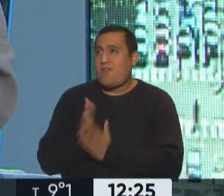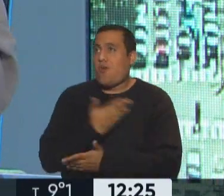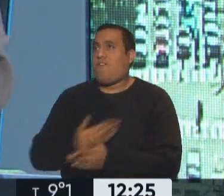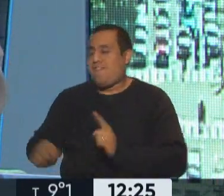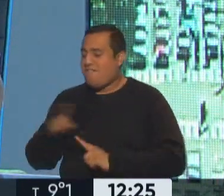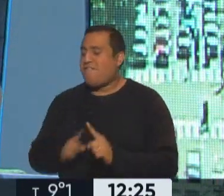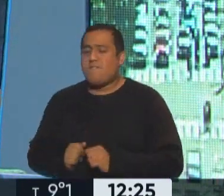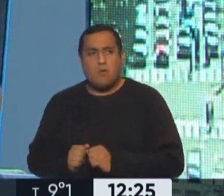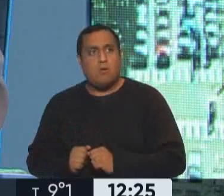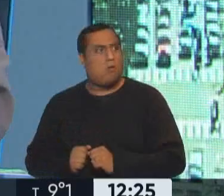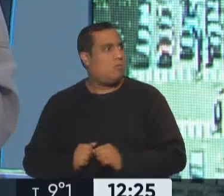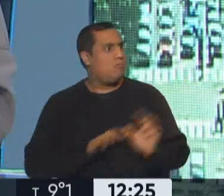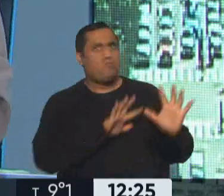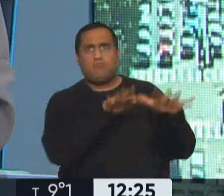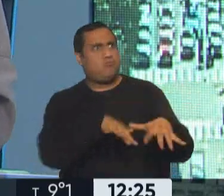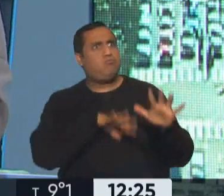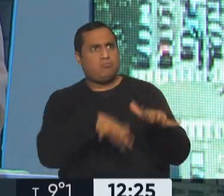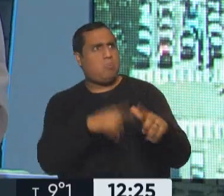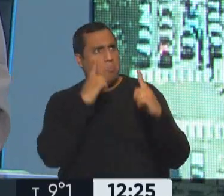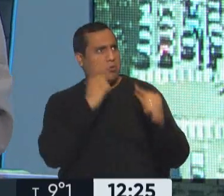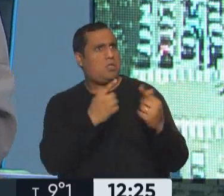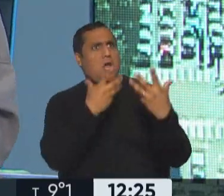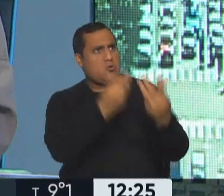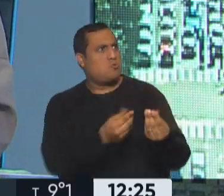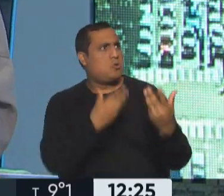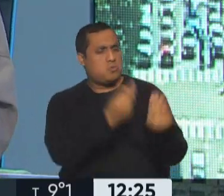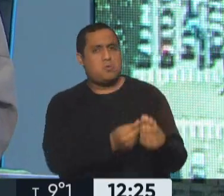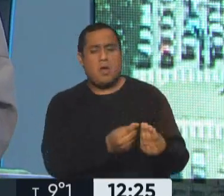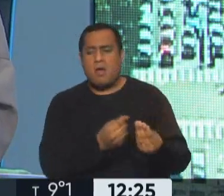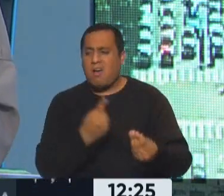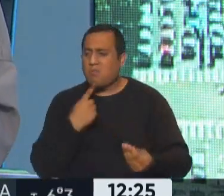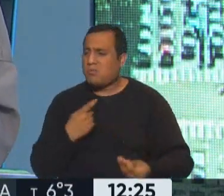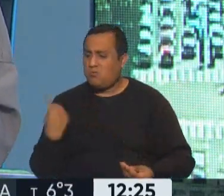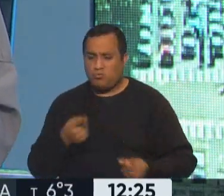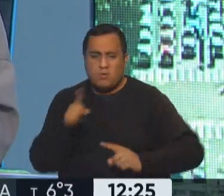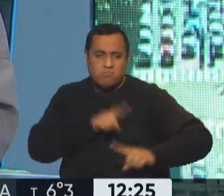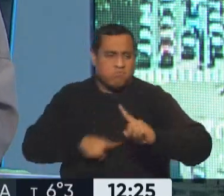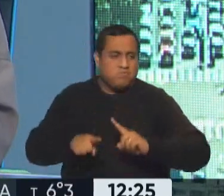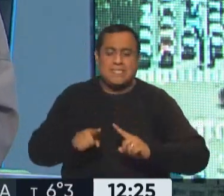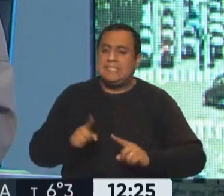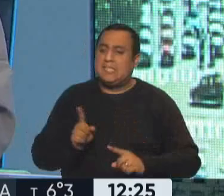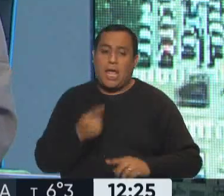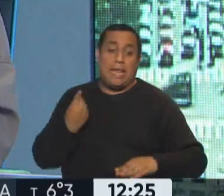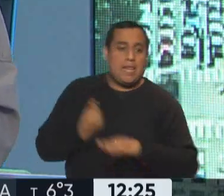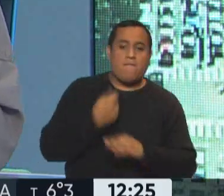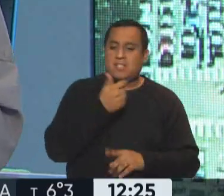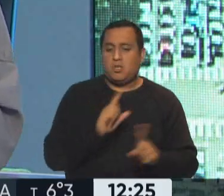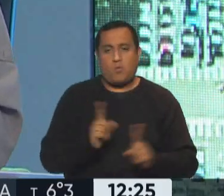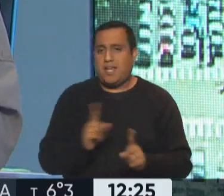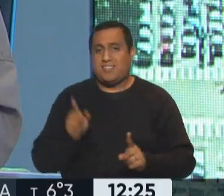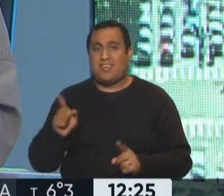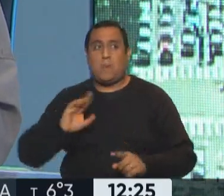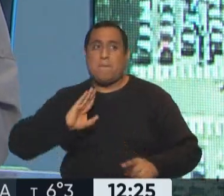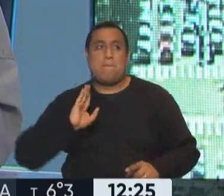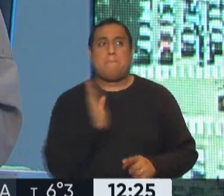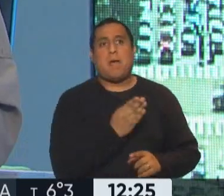cuenta lo que muchas veces dijimos acá, que no están en condiciones de gobernar, que no va a ser tan fácil, que ganarle al frente